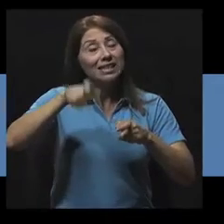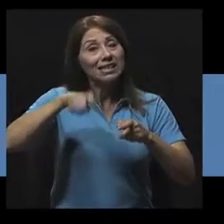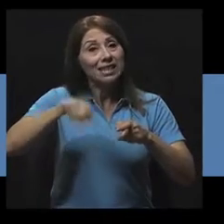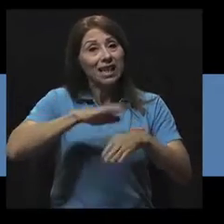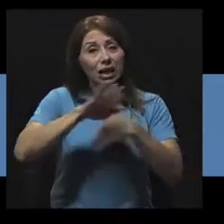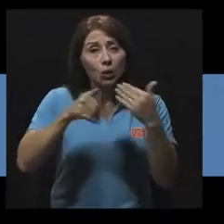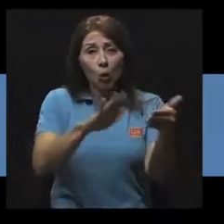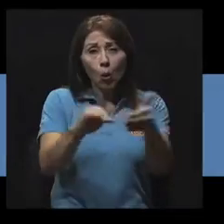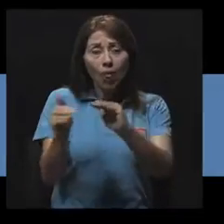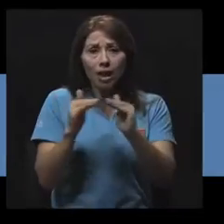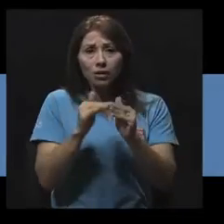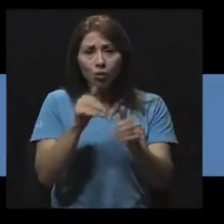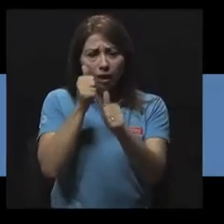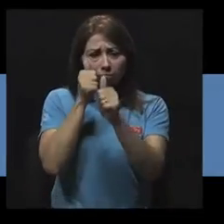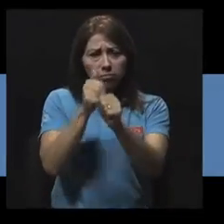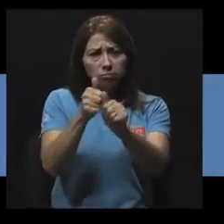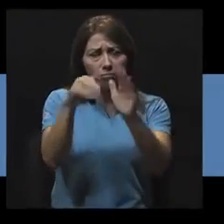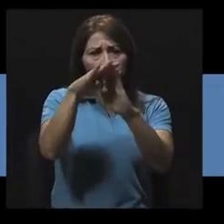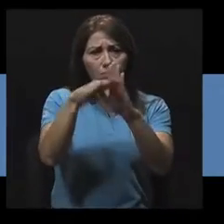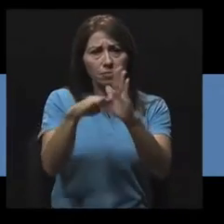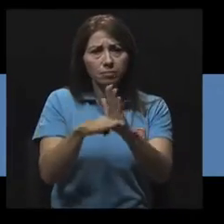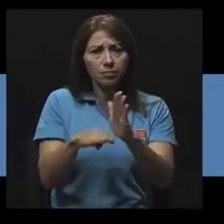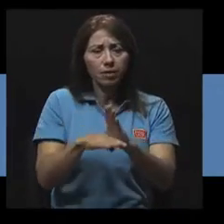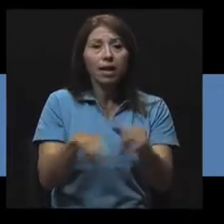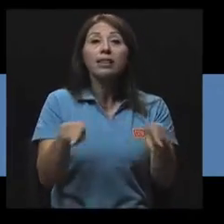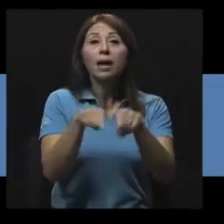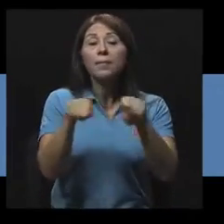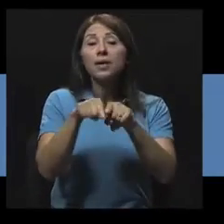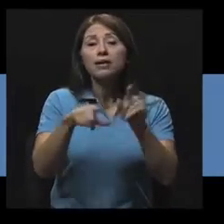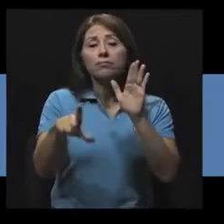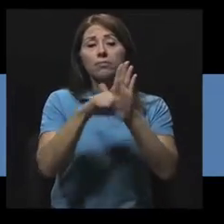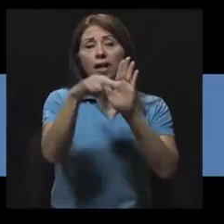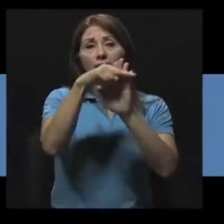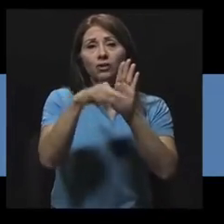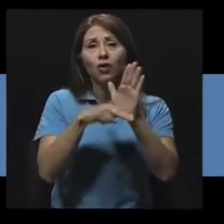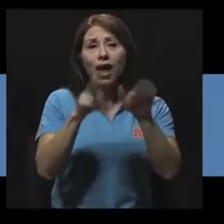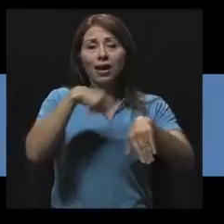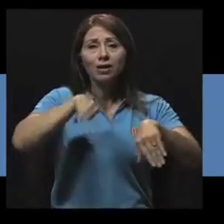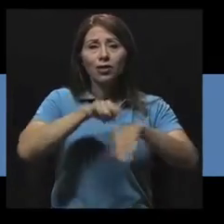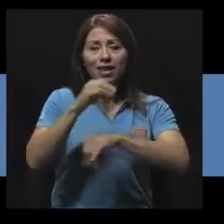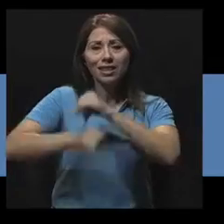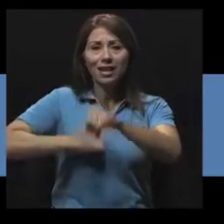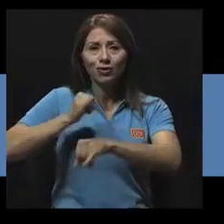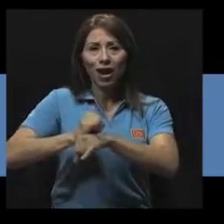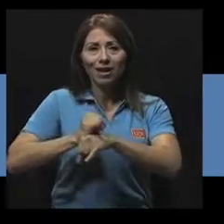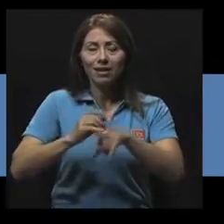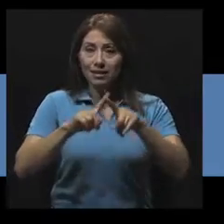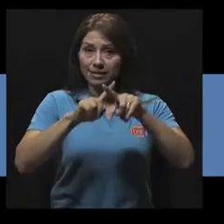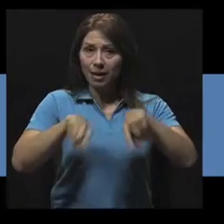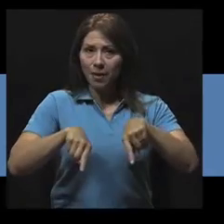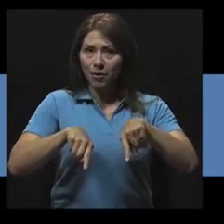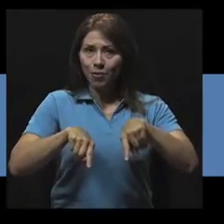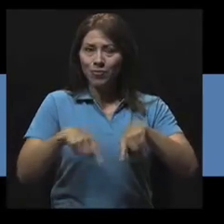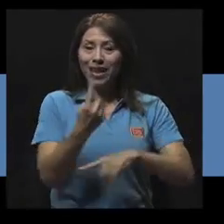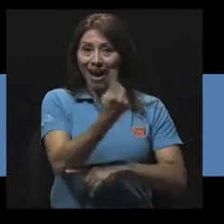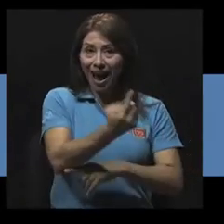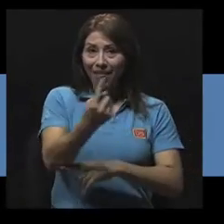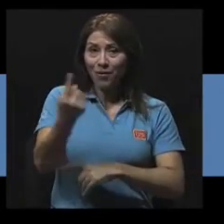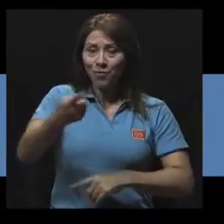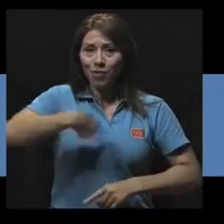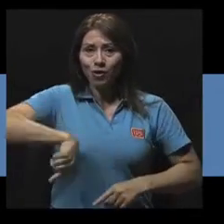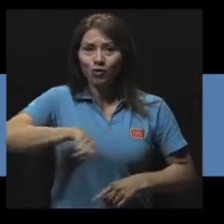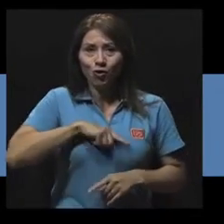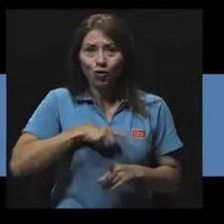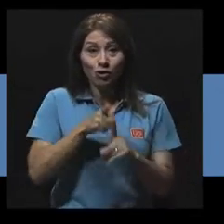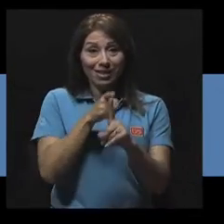parte de las ciudades, así como de las instancias normativas nacionales e internacionales. Sin embargo, cada uno de